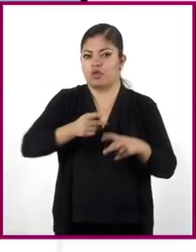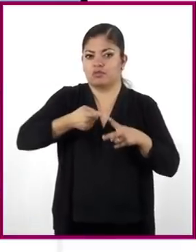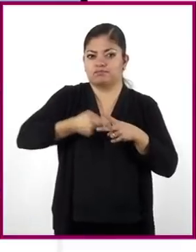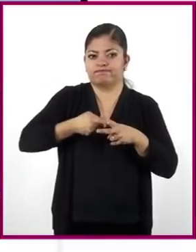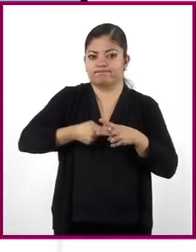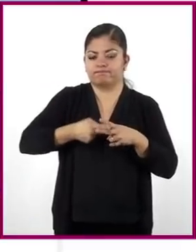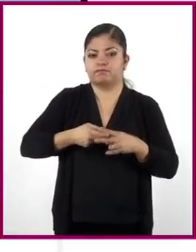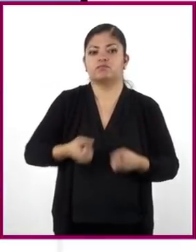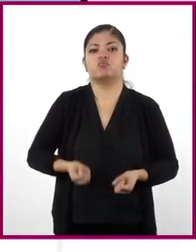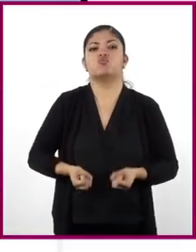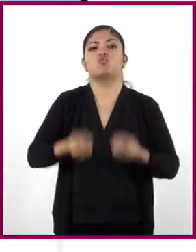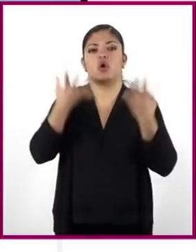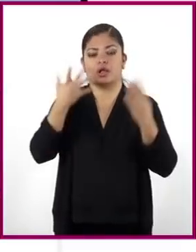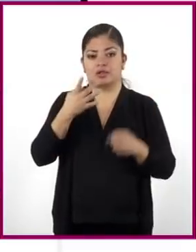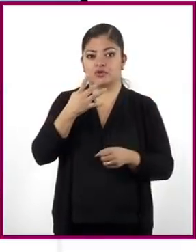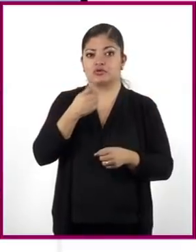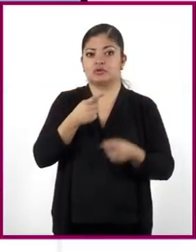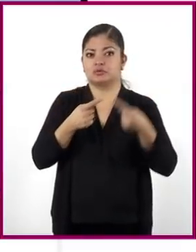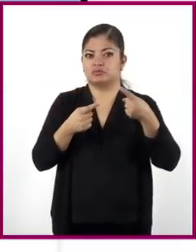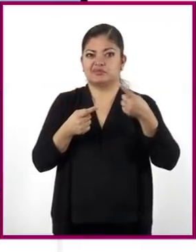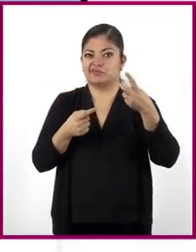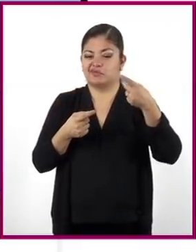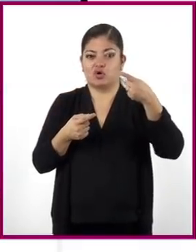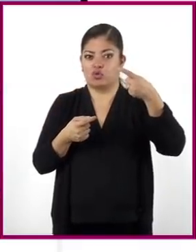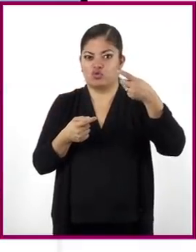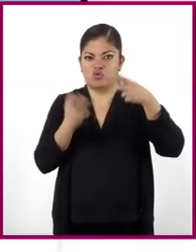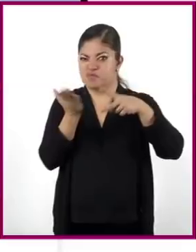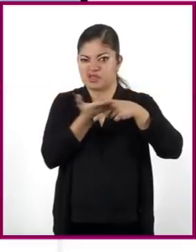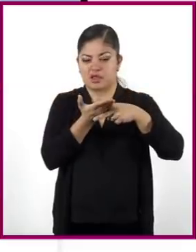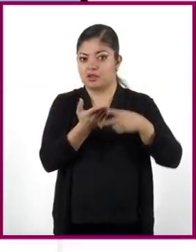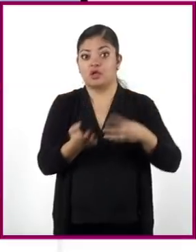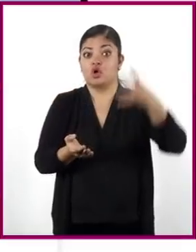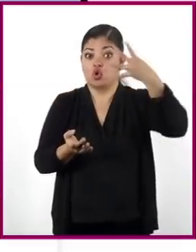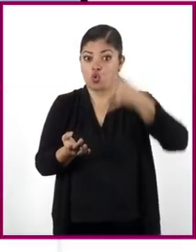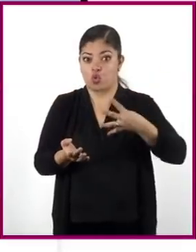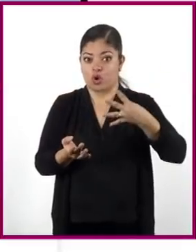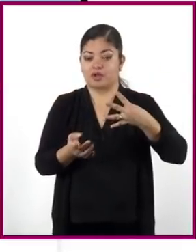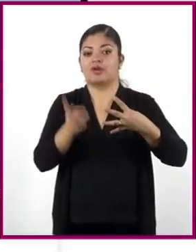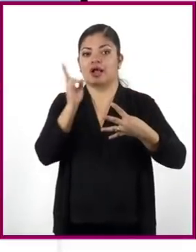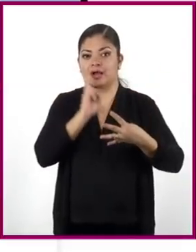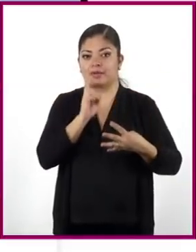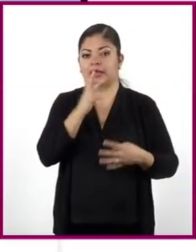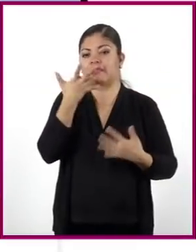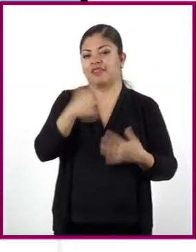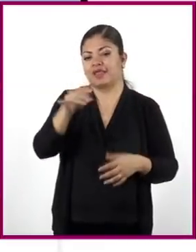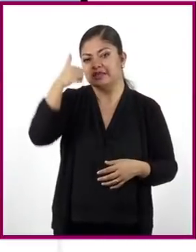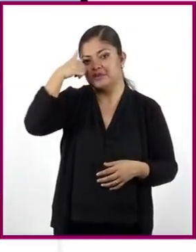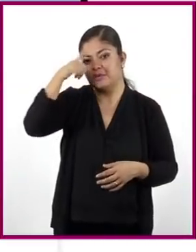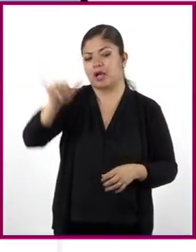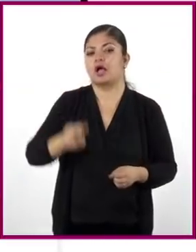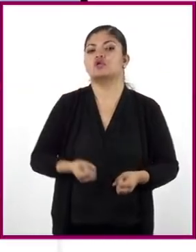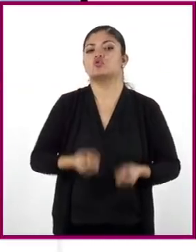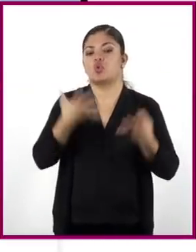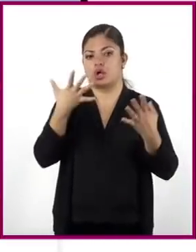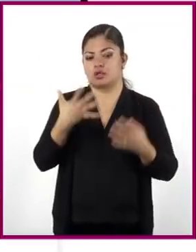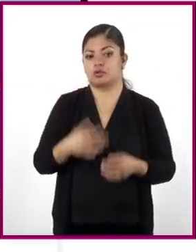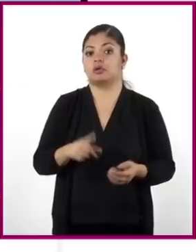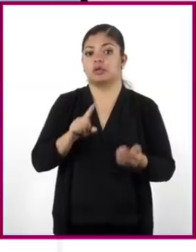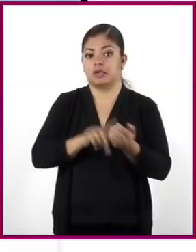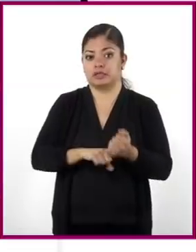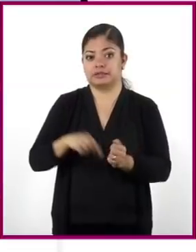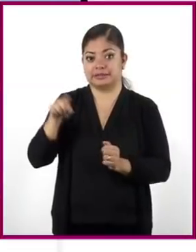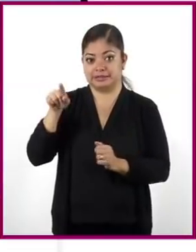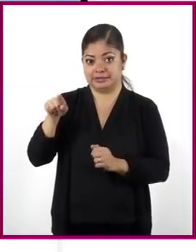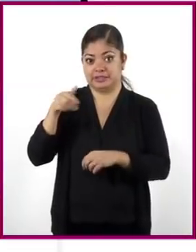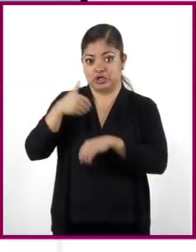cantidad de forraje para la cuarta parte del número de vacas, es decir, para 10 vacas, dividiendo entre